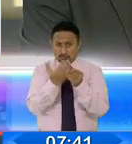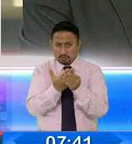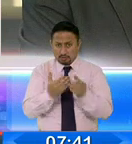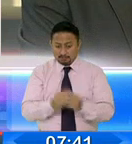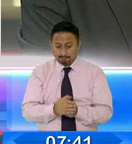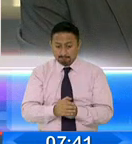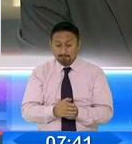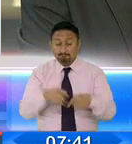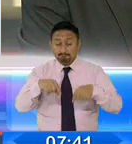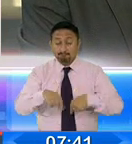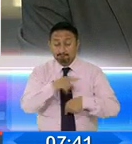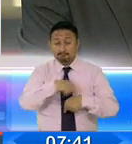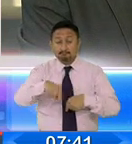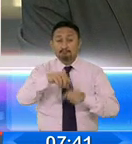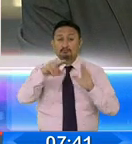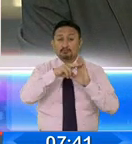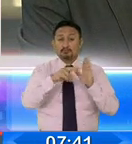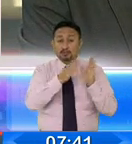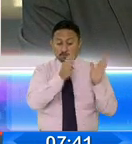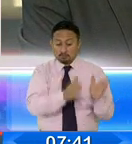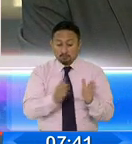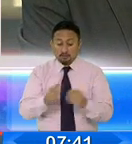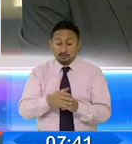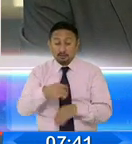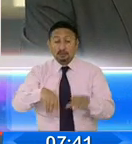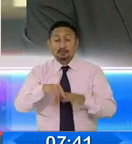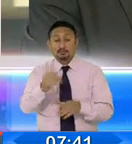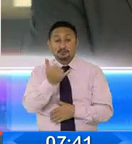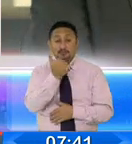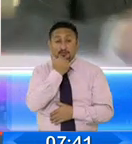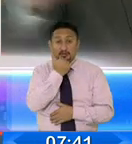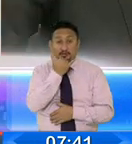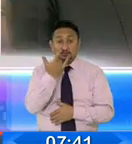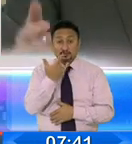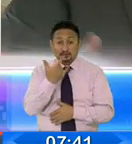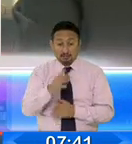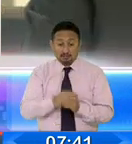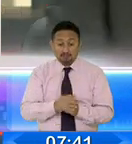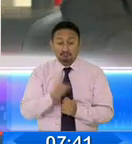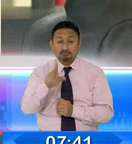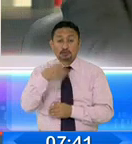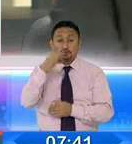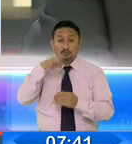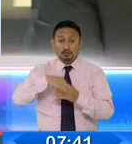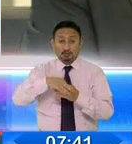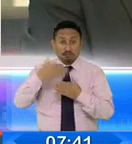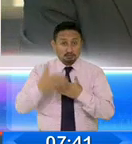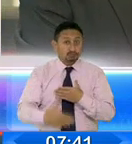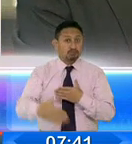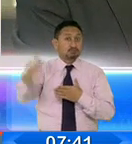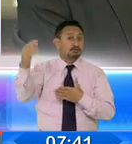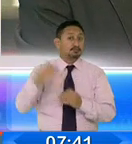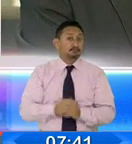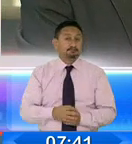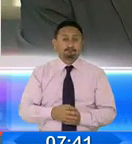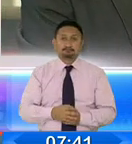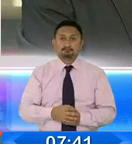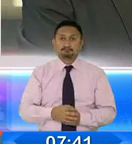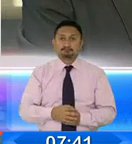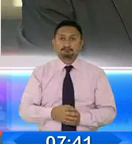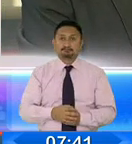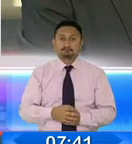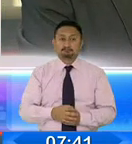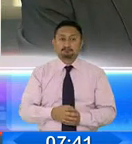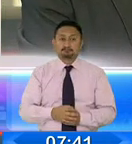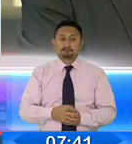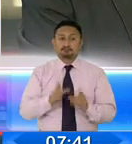realicen los términos adecuados, pues la segunda vuelta ya proclamada tendría que seguir su rumbo. Bueno, está proclamada los